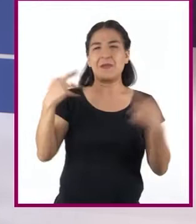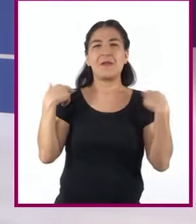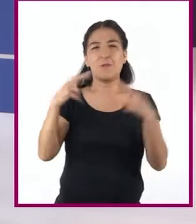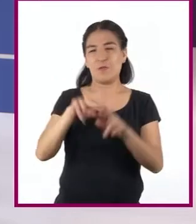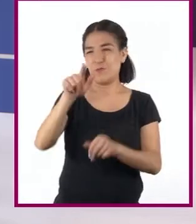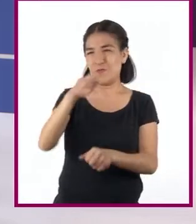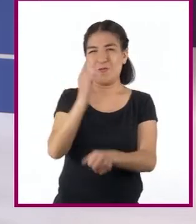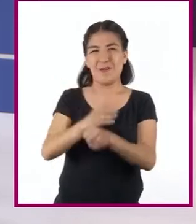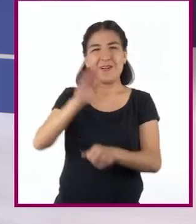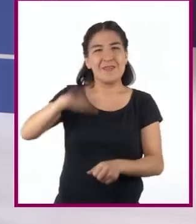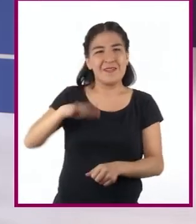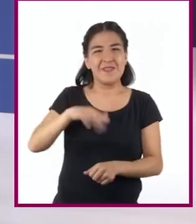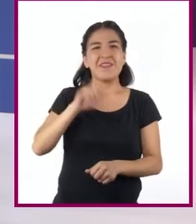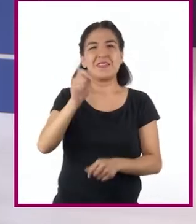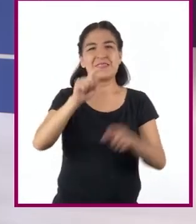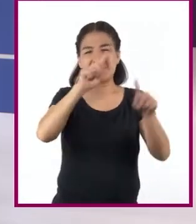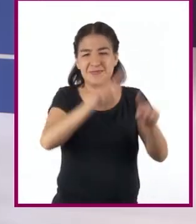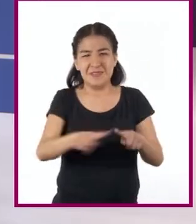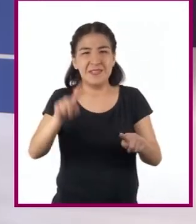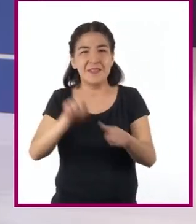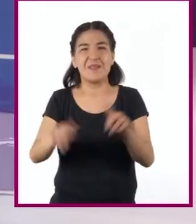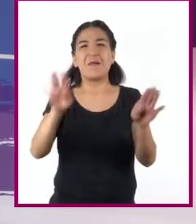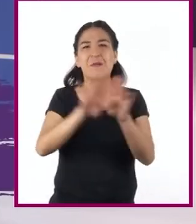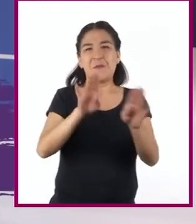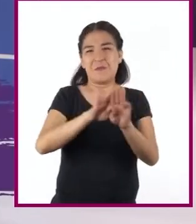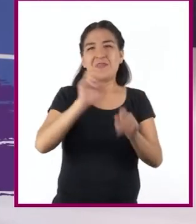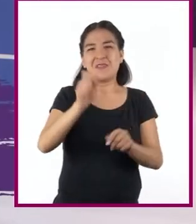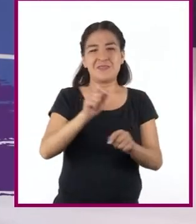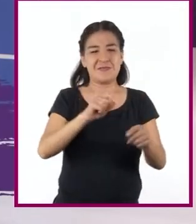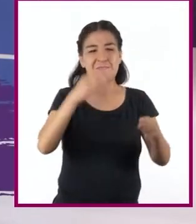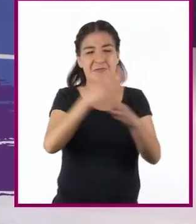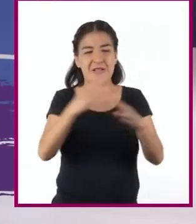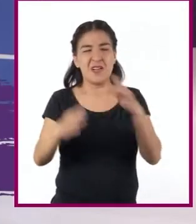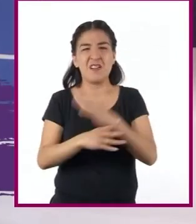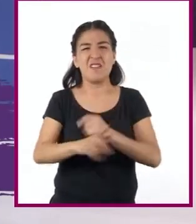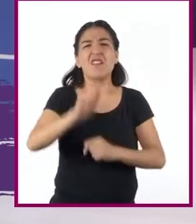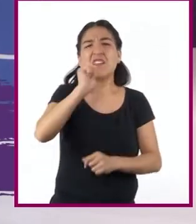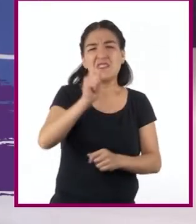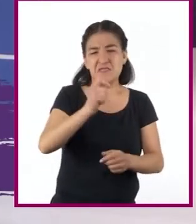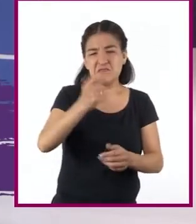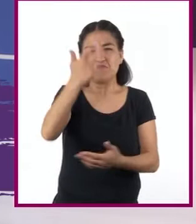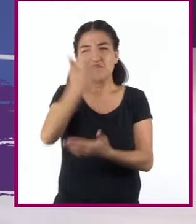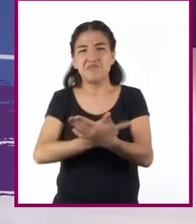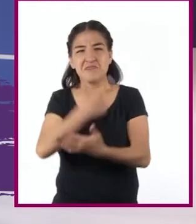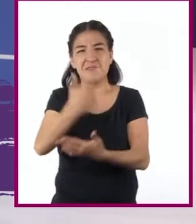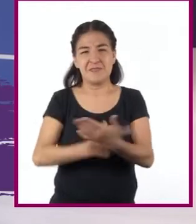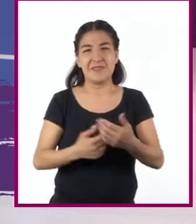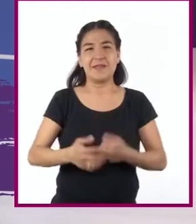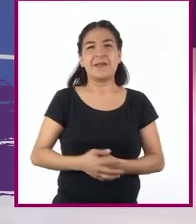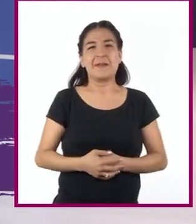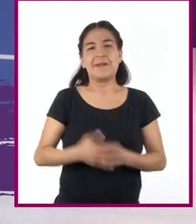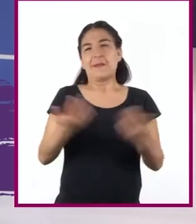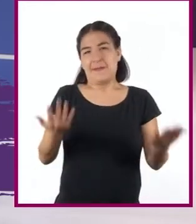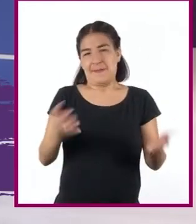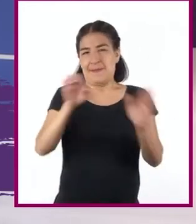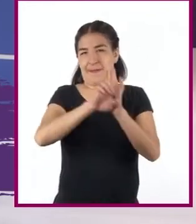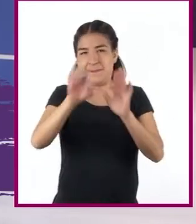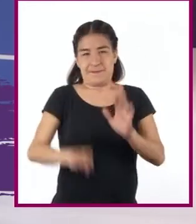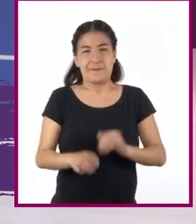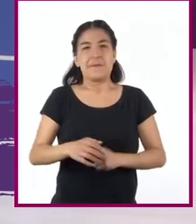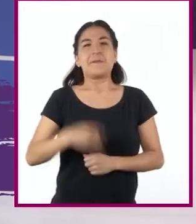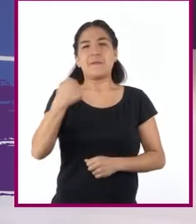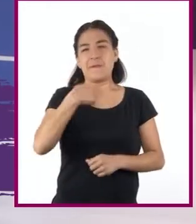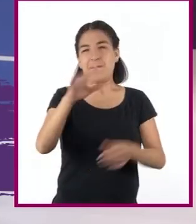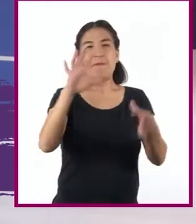mencionas una gran variedad de disciplinas. ¿Qué es lo que graficaban? Pues, por ejemplo, les